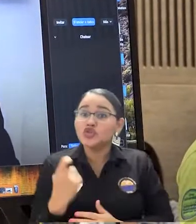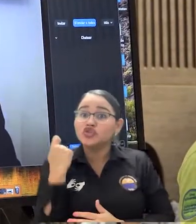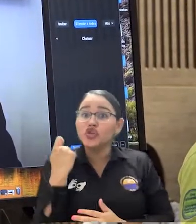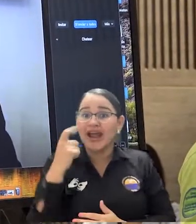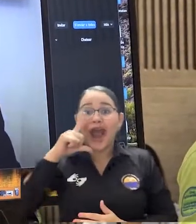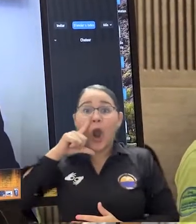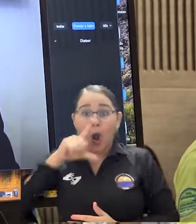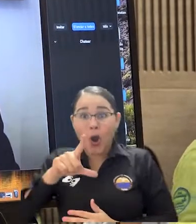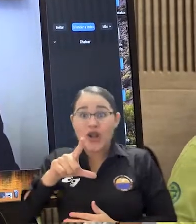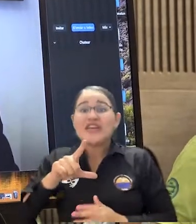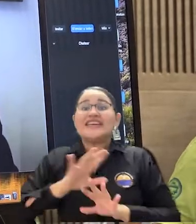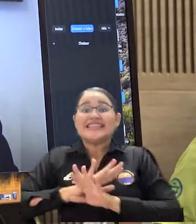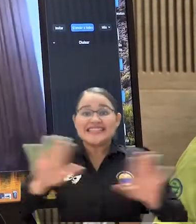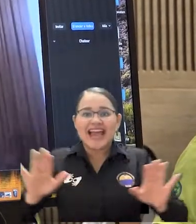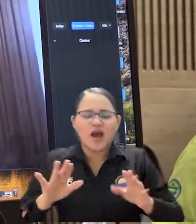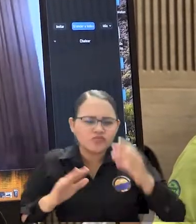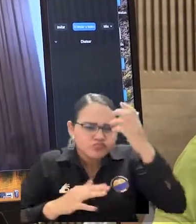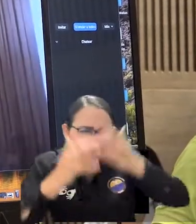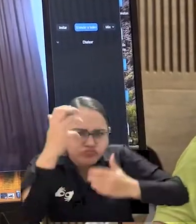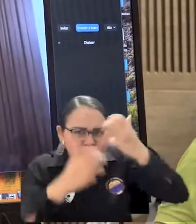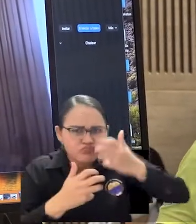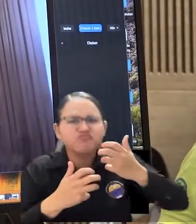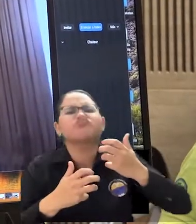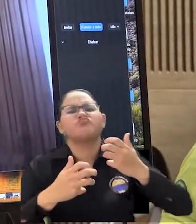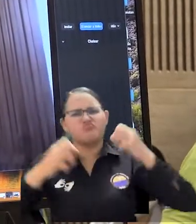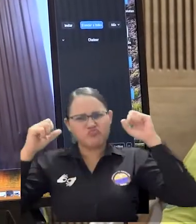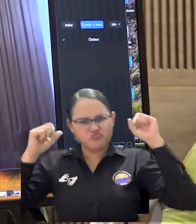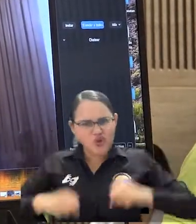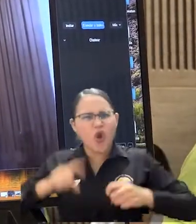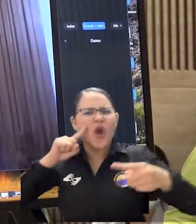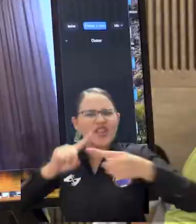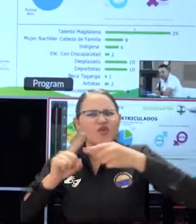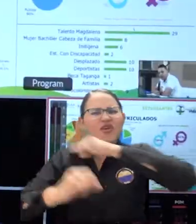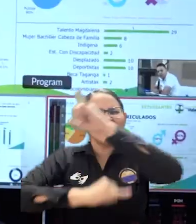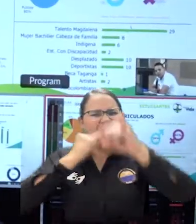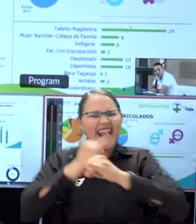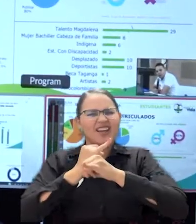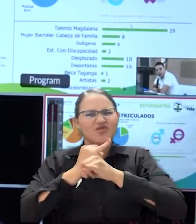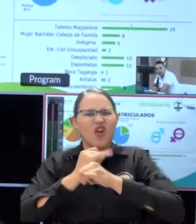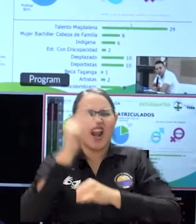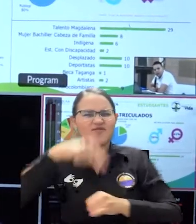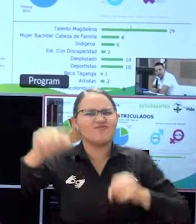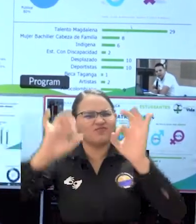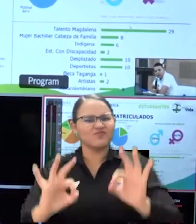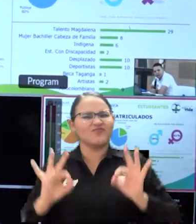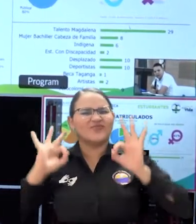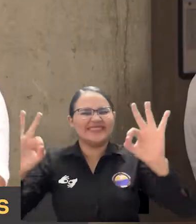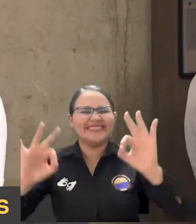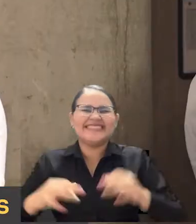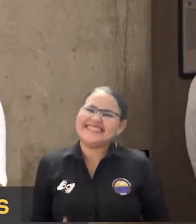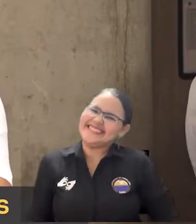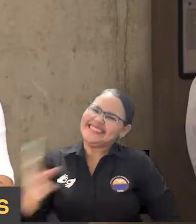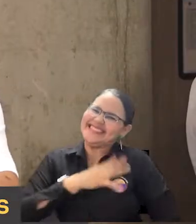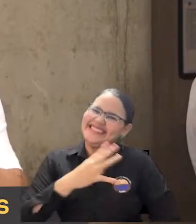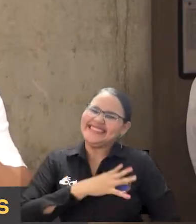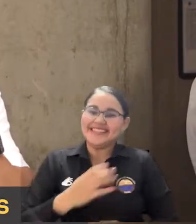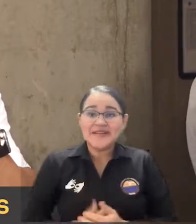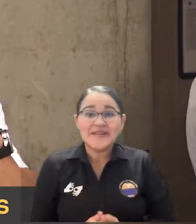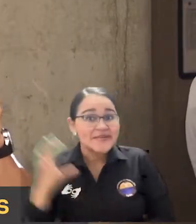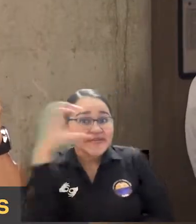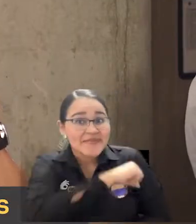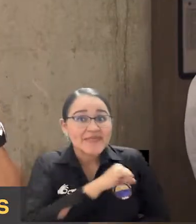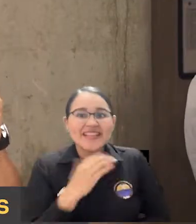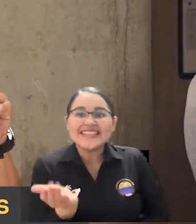una visita virtual de evaluación con fines de acreditación internacional. Y esas estrellitas y ese sello